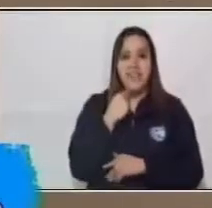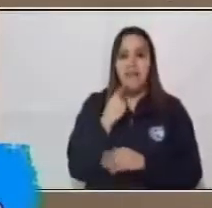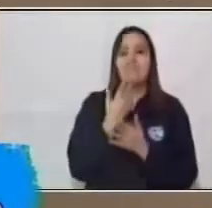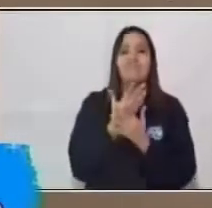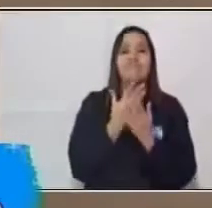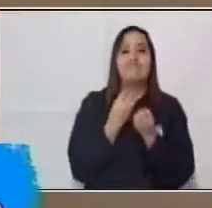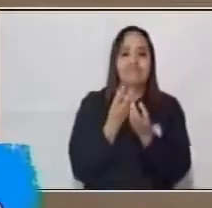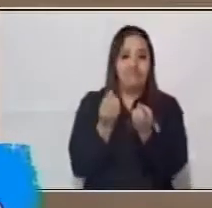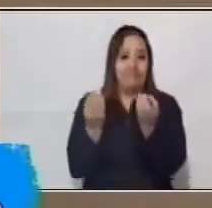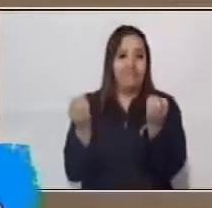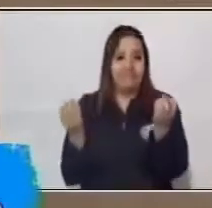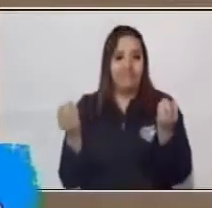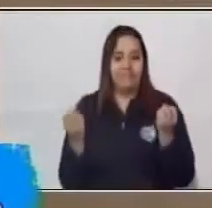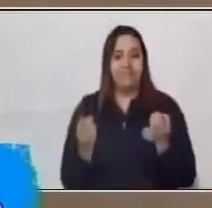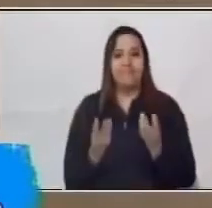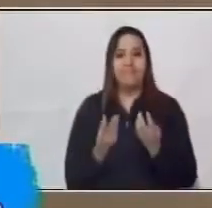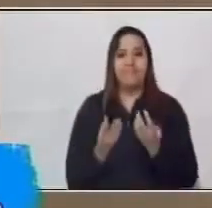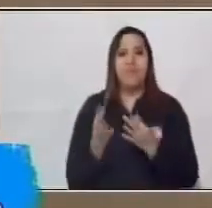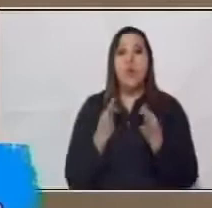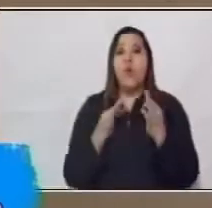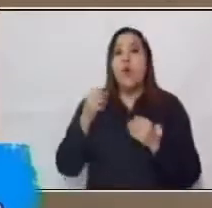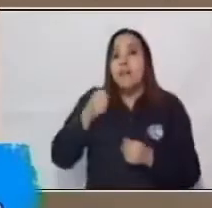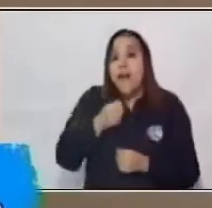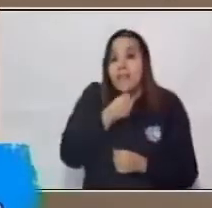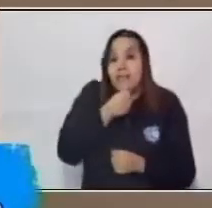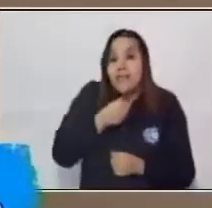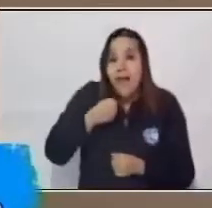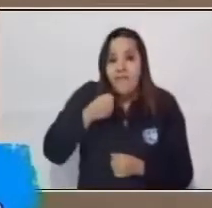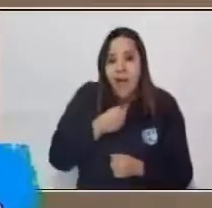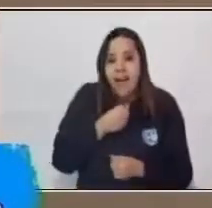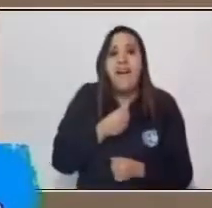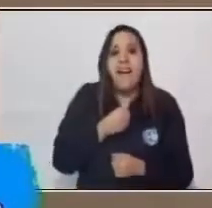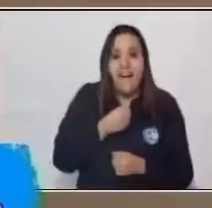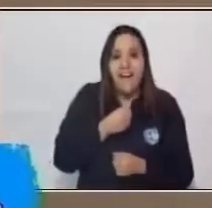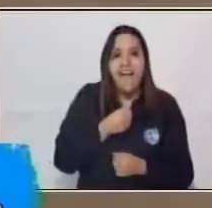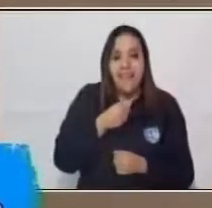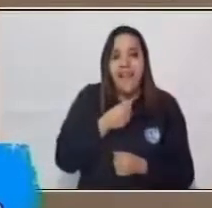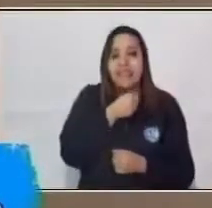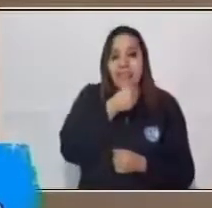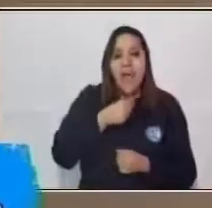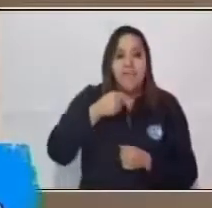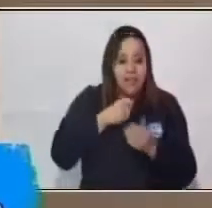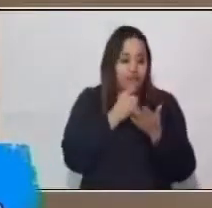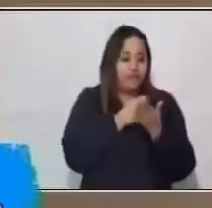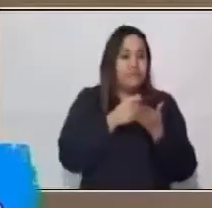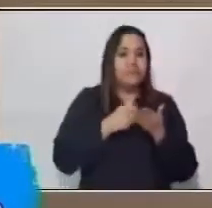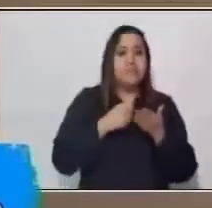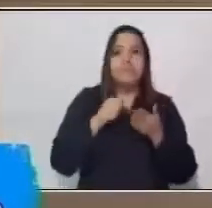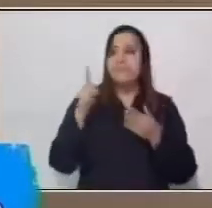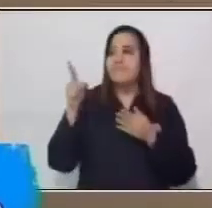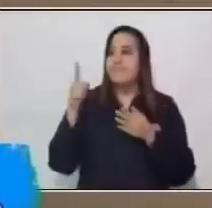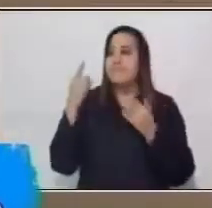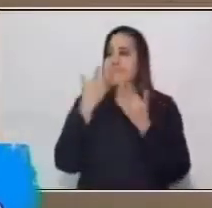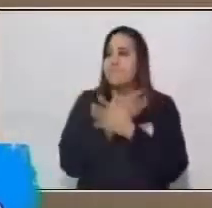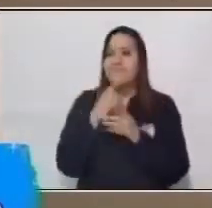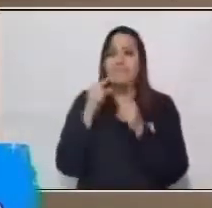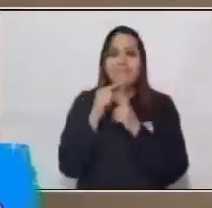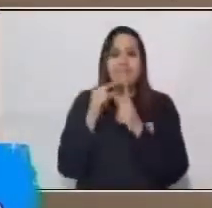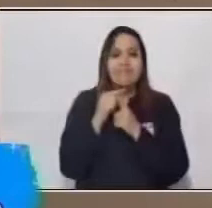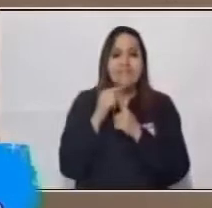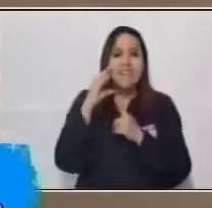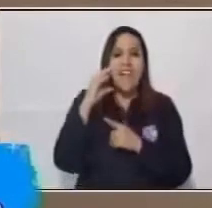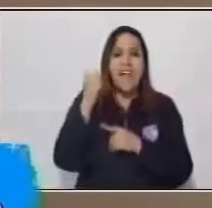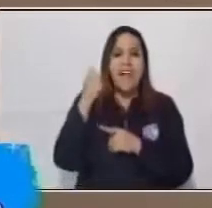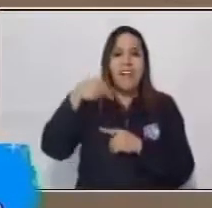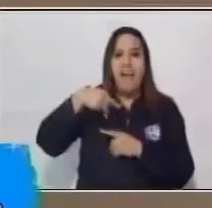escrito de una forma incorrecta, pero no es así. En ese tiempo el castellano todavía no tenía toda la normativa que